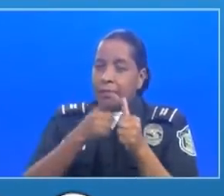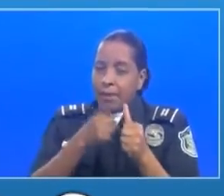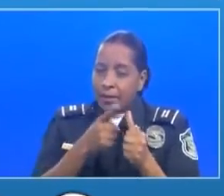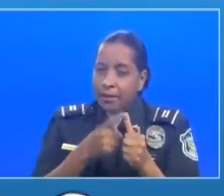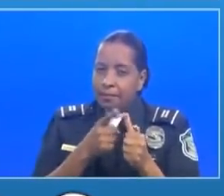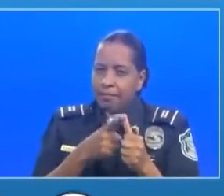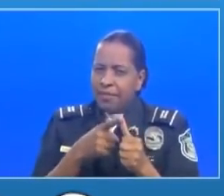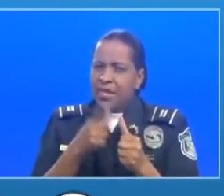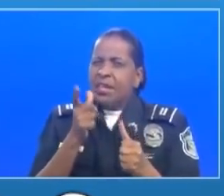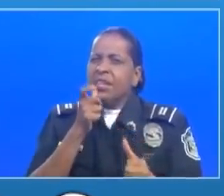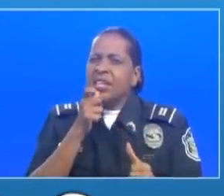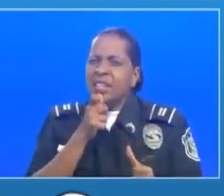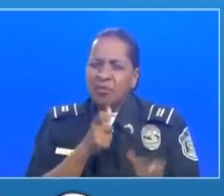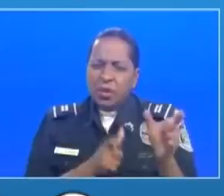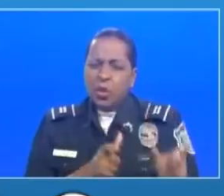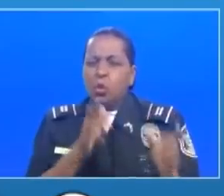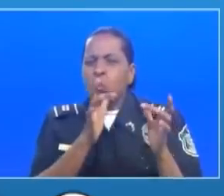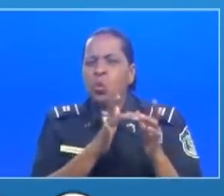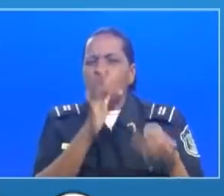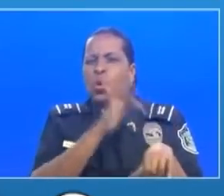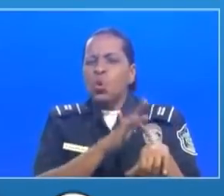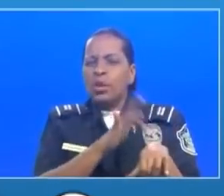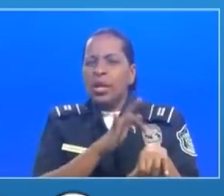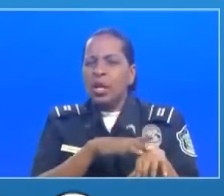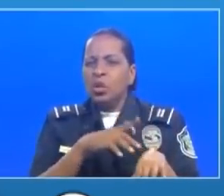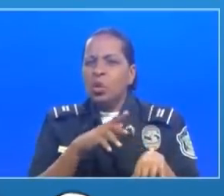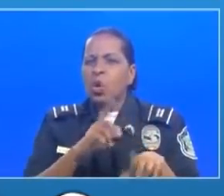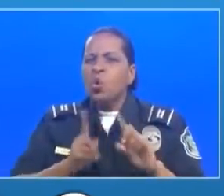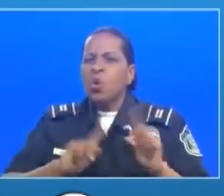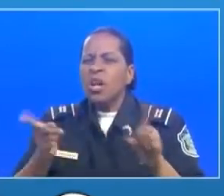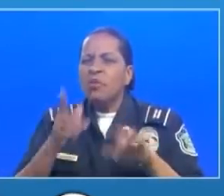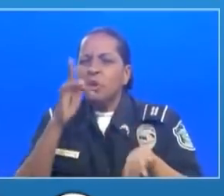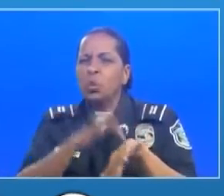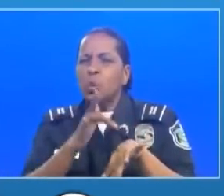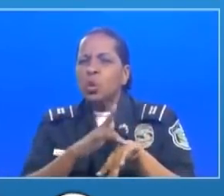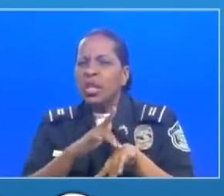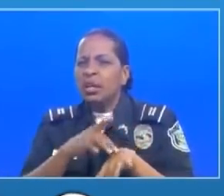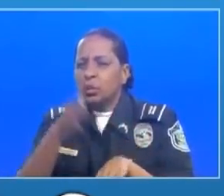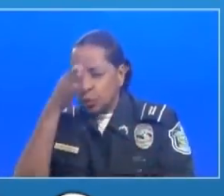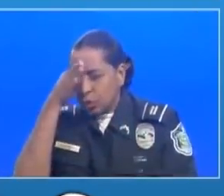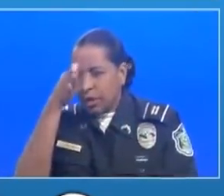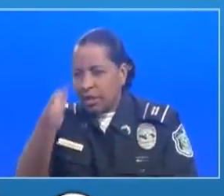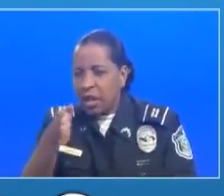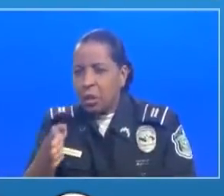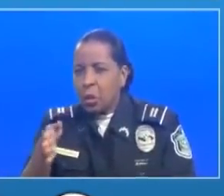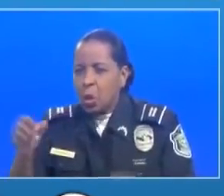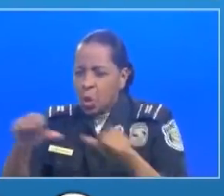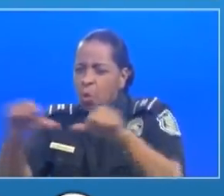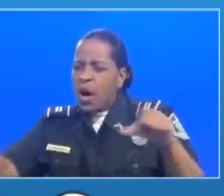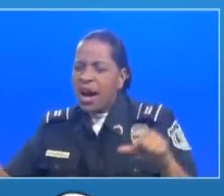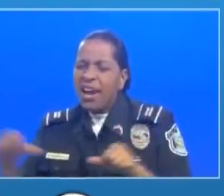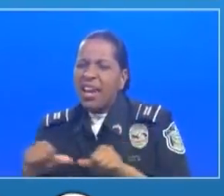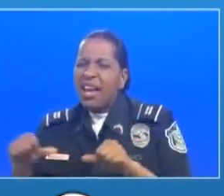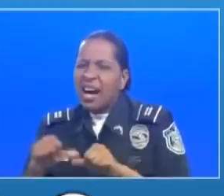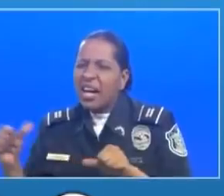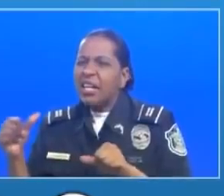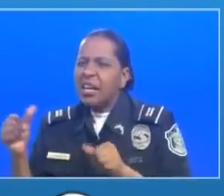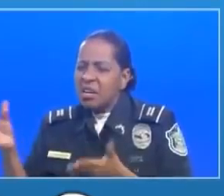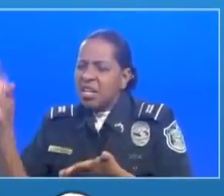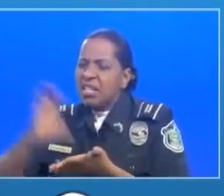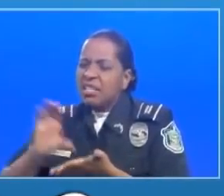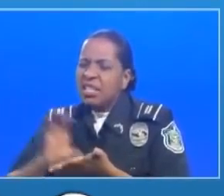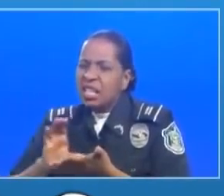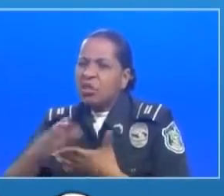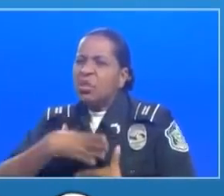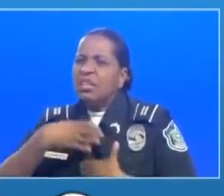quienes fueron sus contactos cuáles son los contactos realmente directos en qué áreas sustantivas del centro de salud